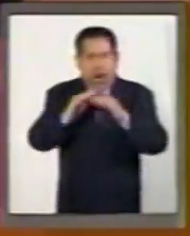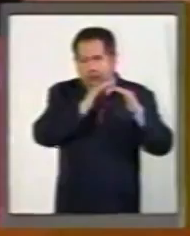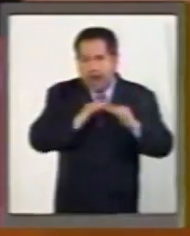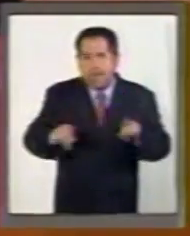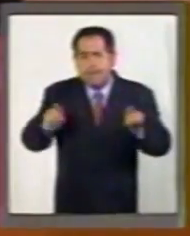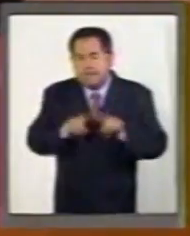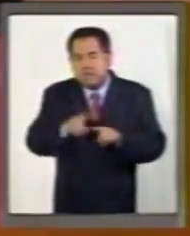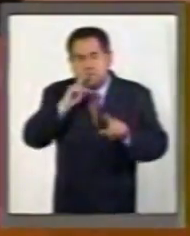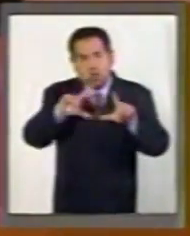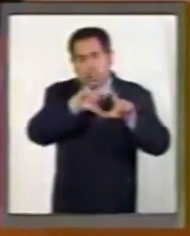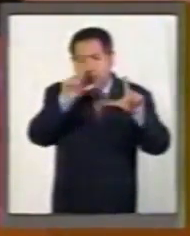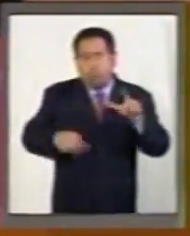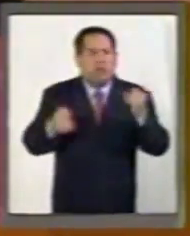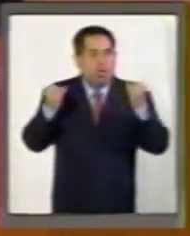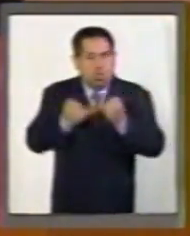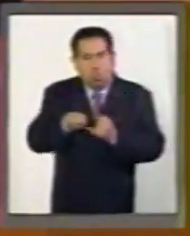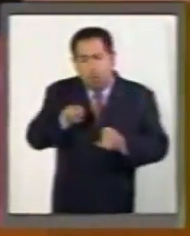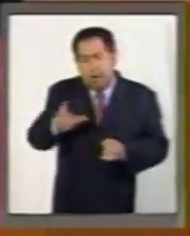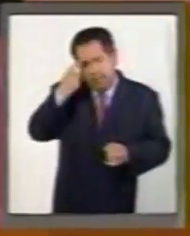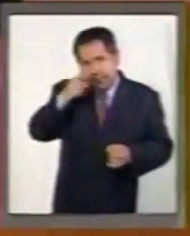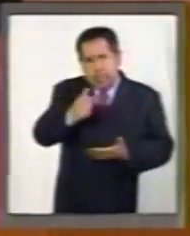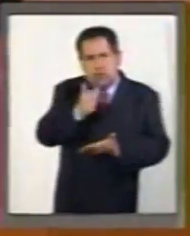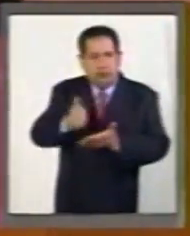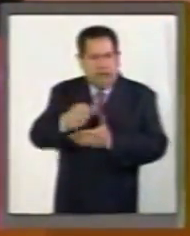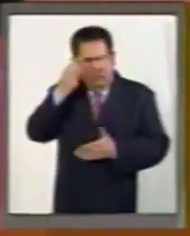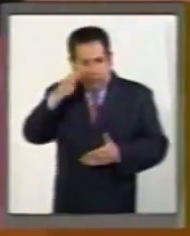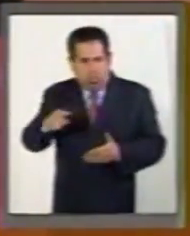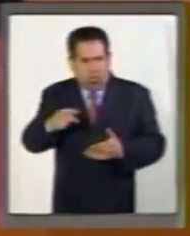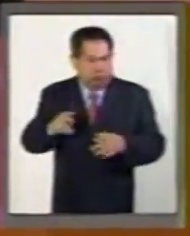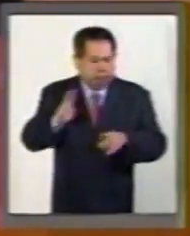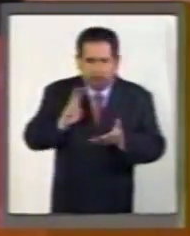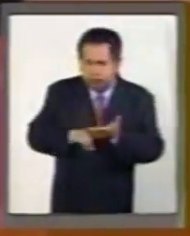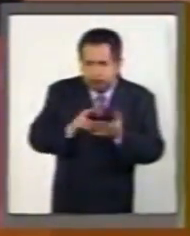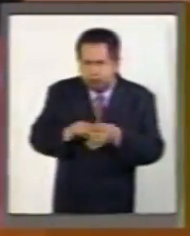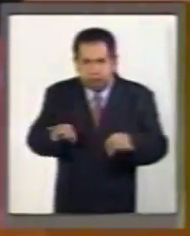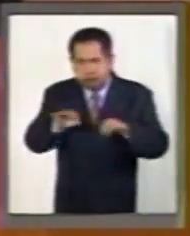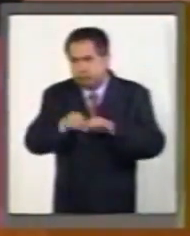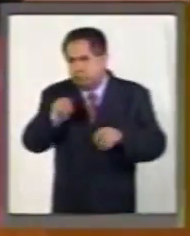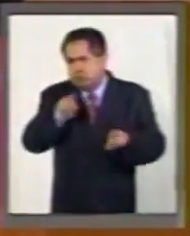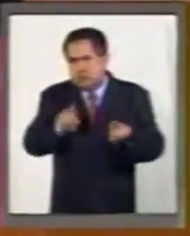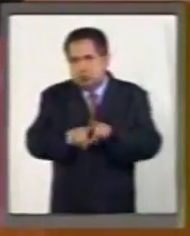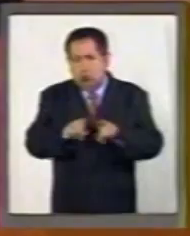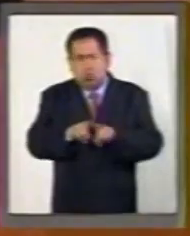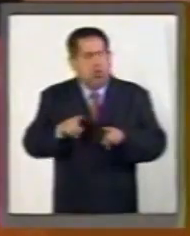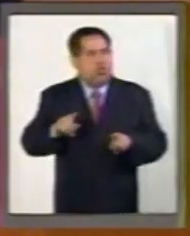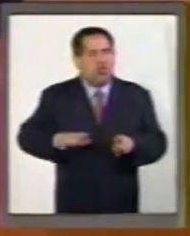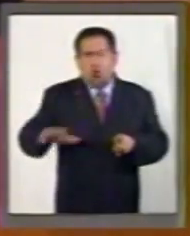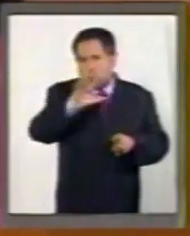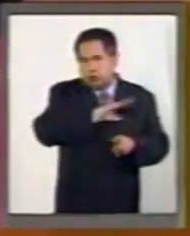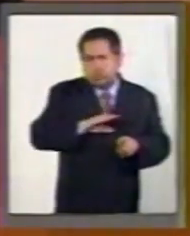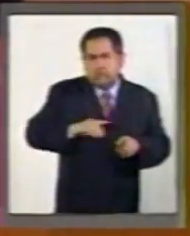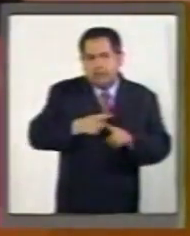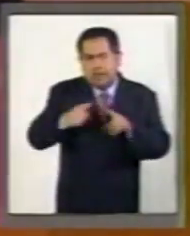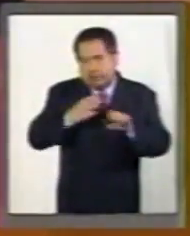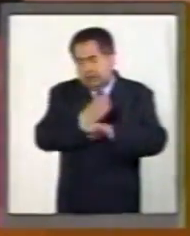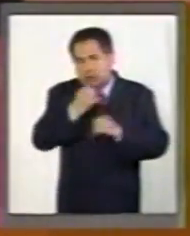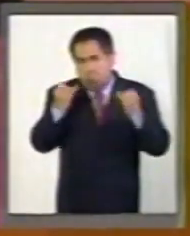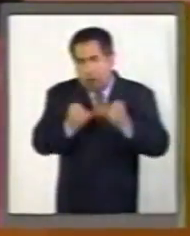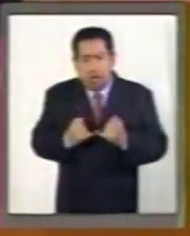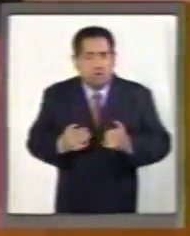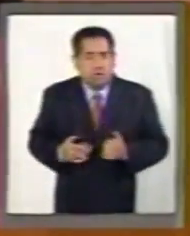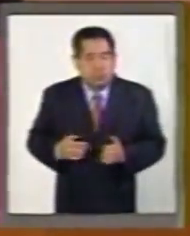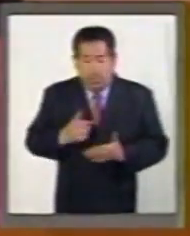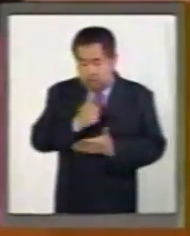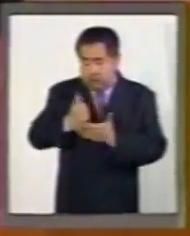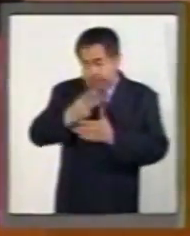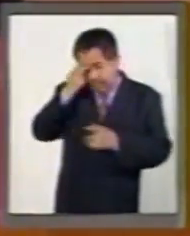términos y valoraciones para el Distrito Federal que para el resto de las entidades o para la